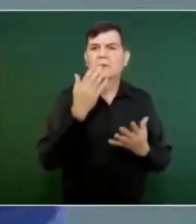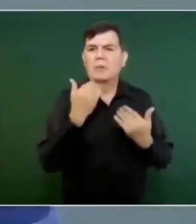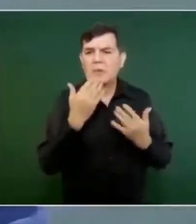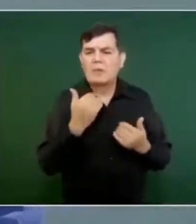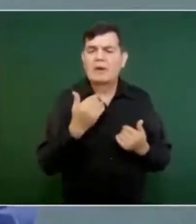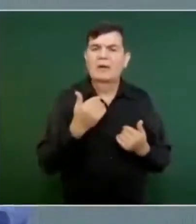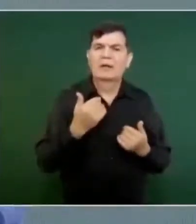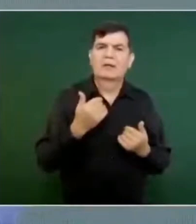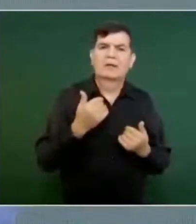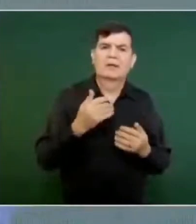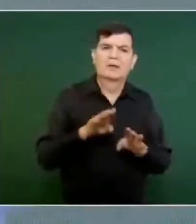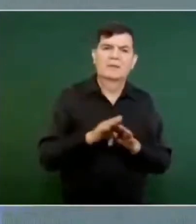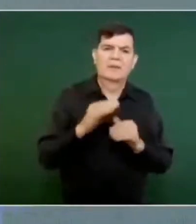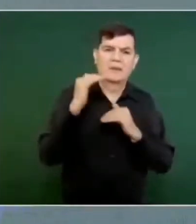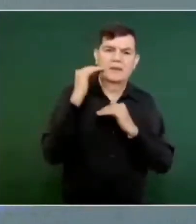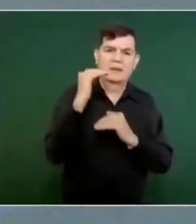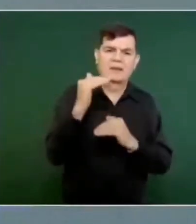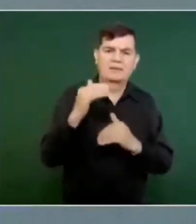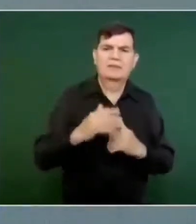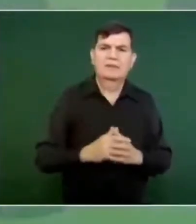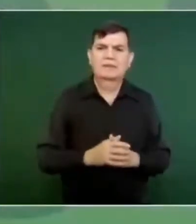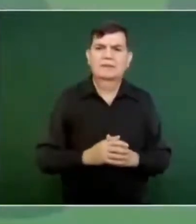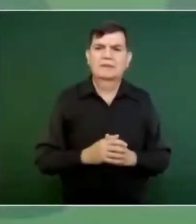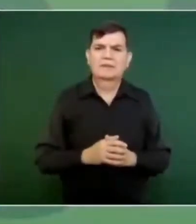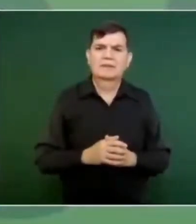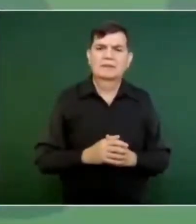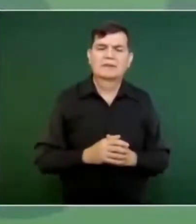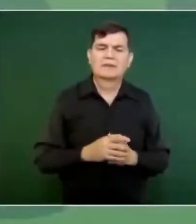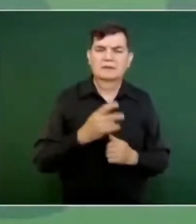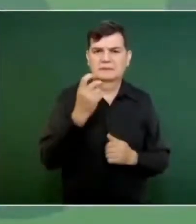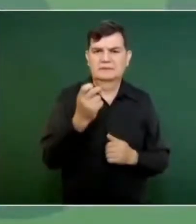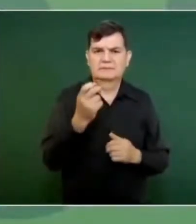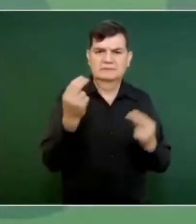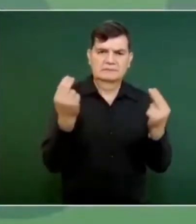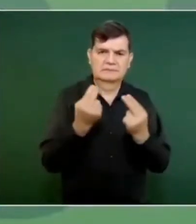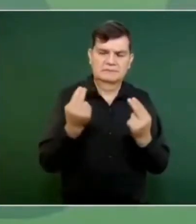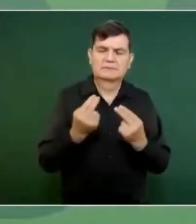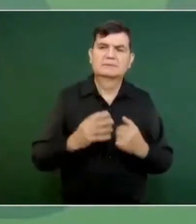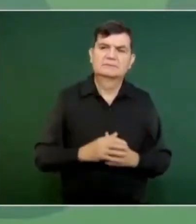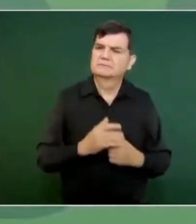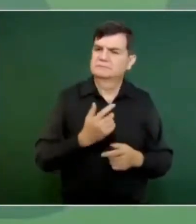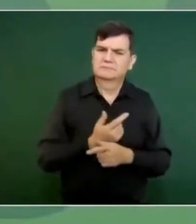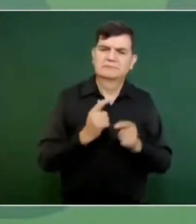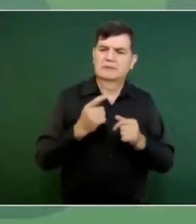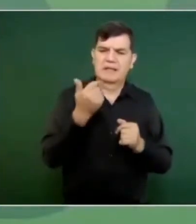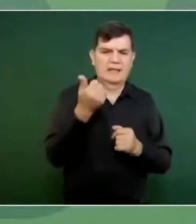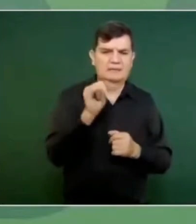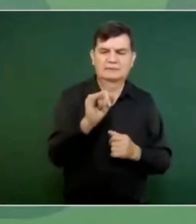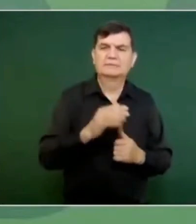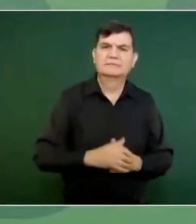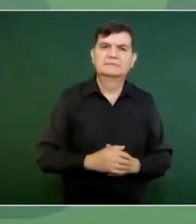límite, era lo que se necesitara. Y así está.